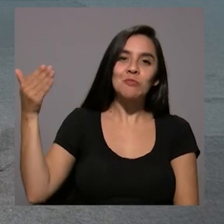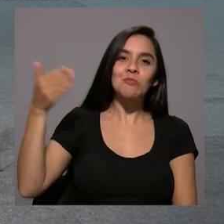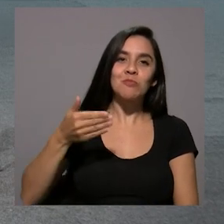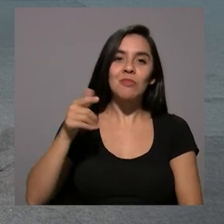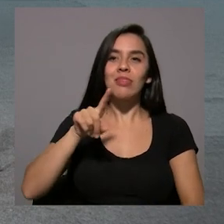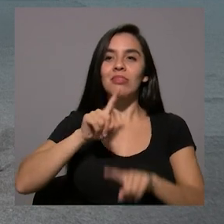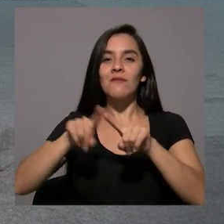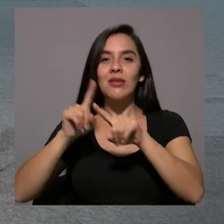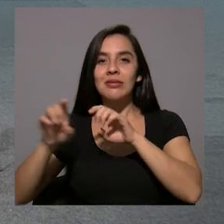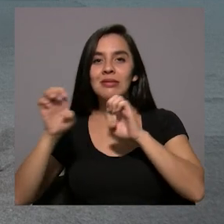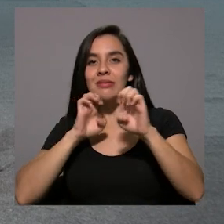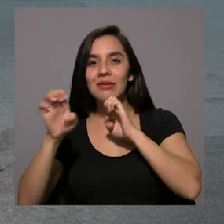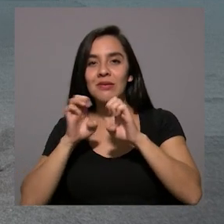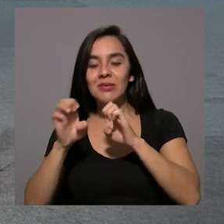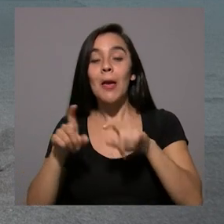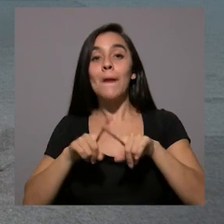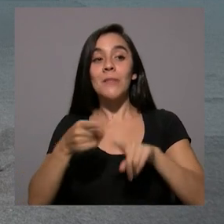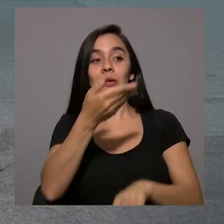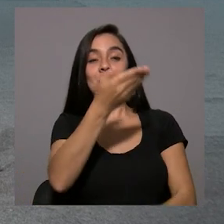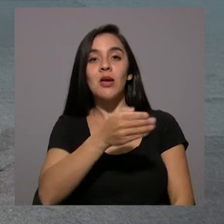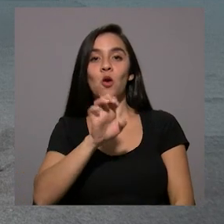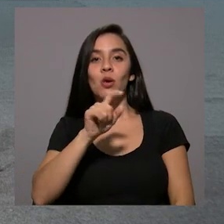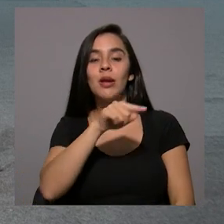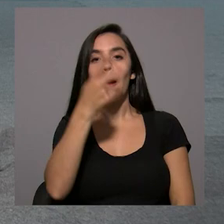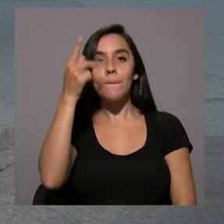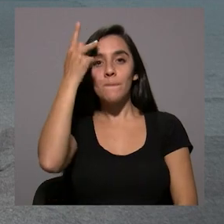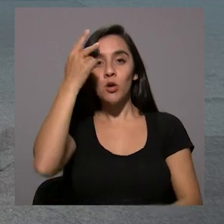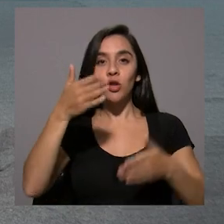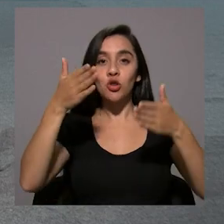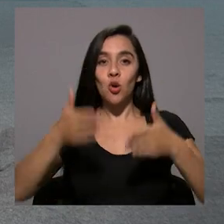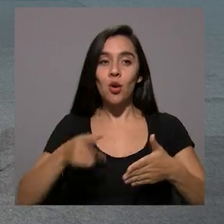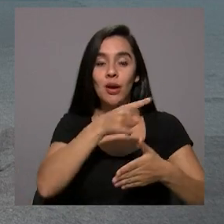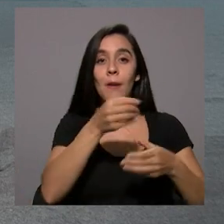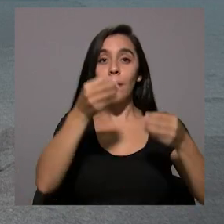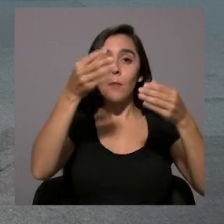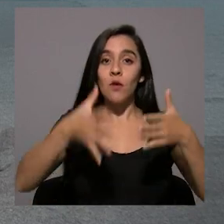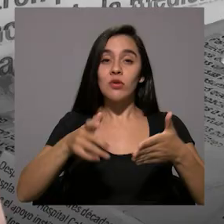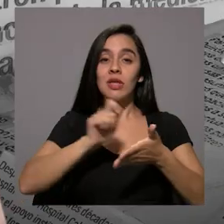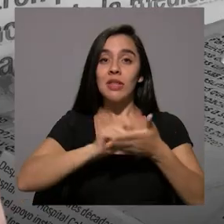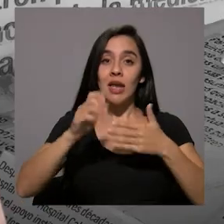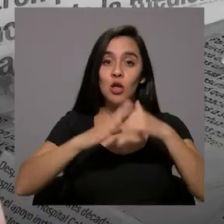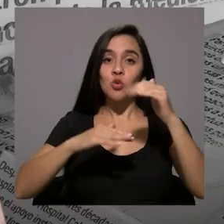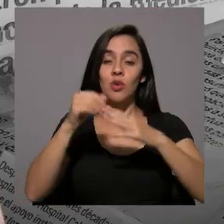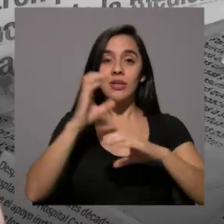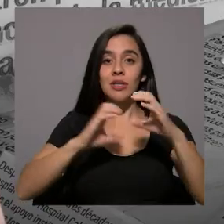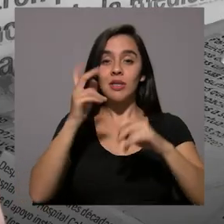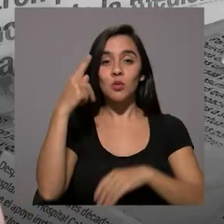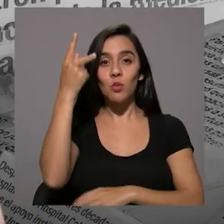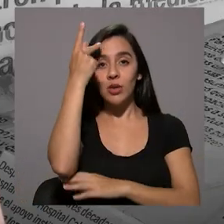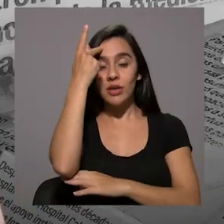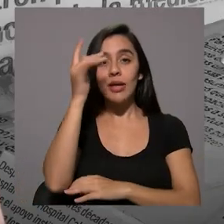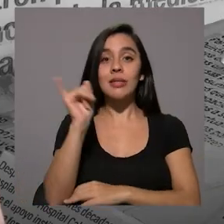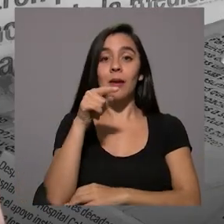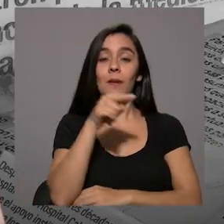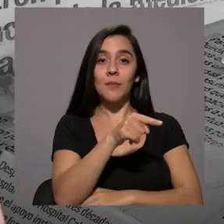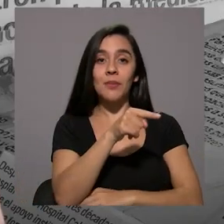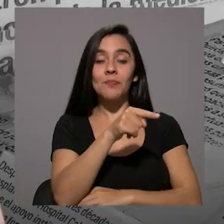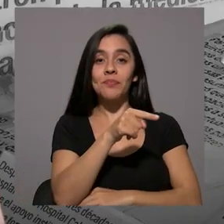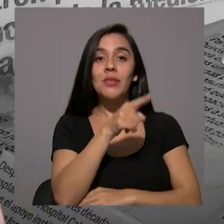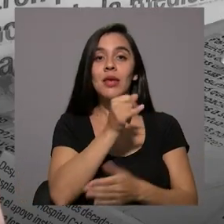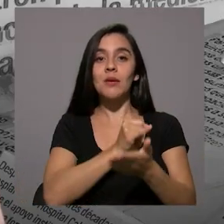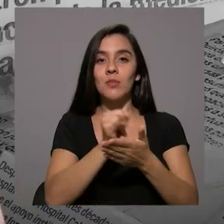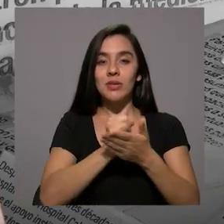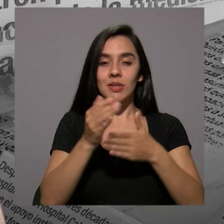momentos, en otros programas, pero Eugenia es politóloga, profesora de la Escuela de Ciencias Políticas y además